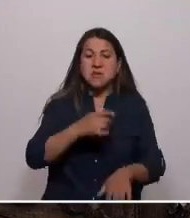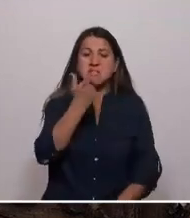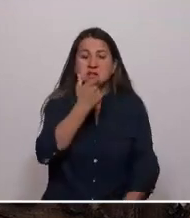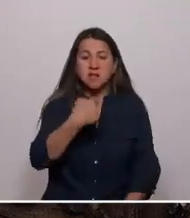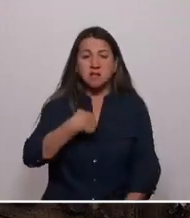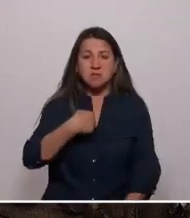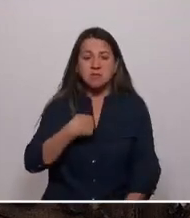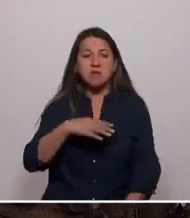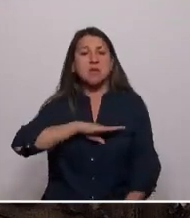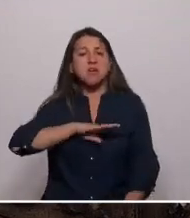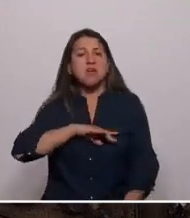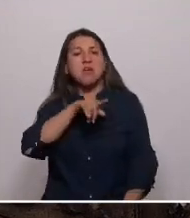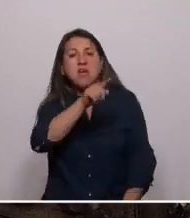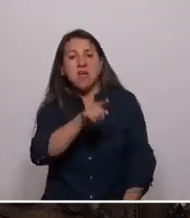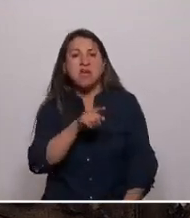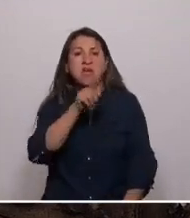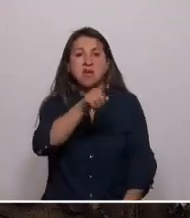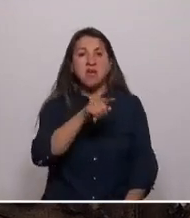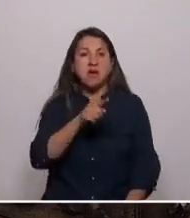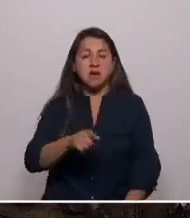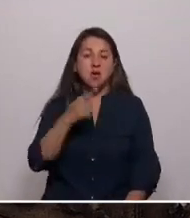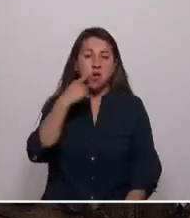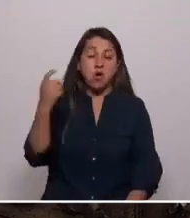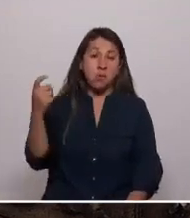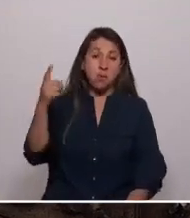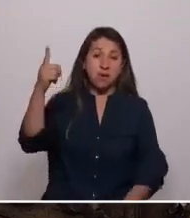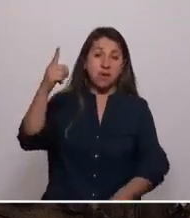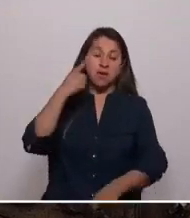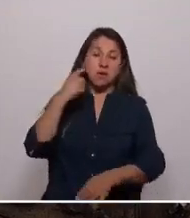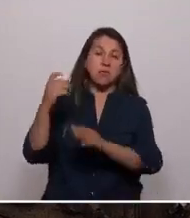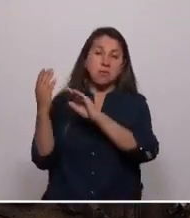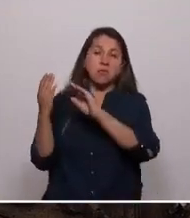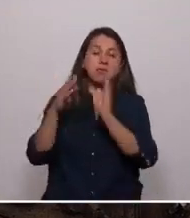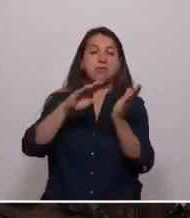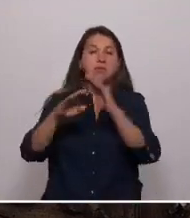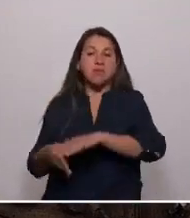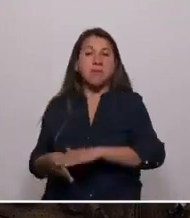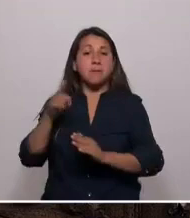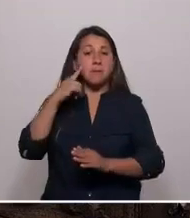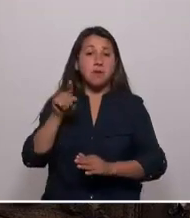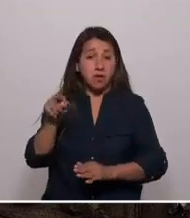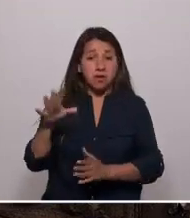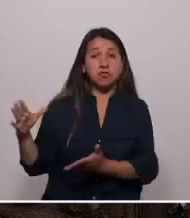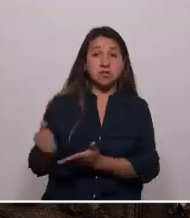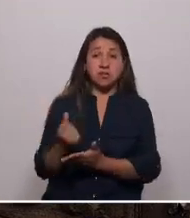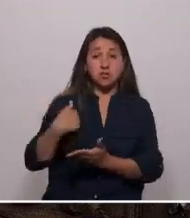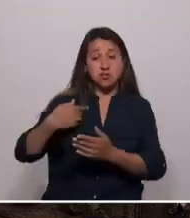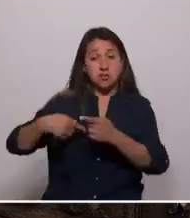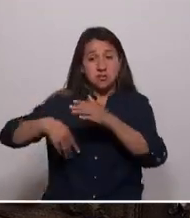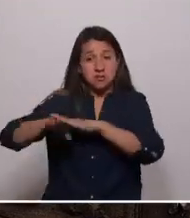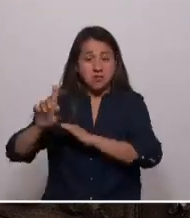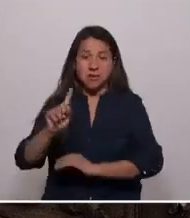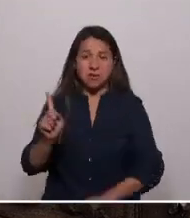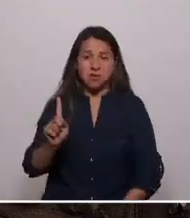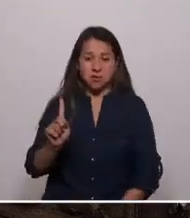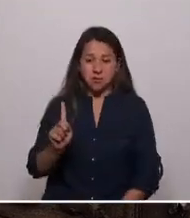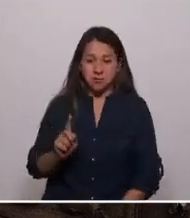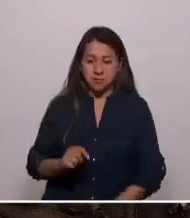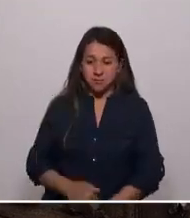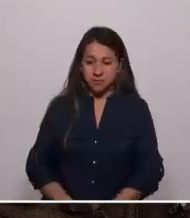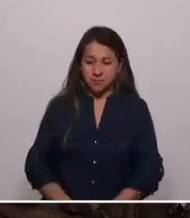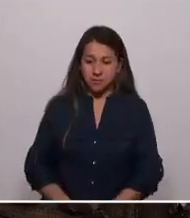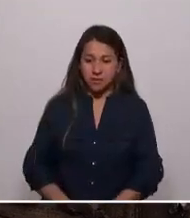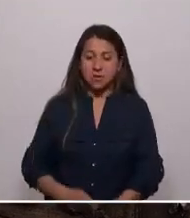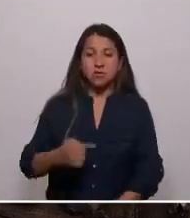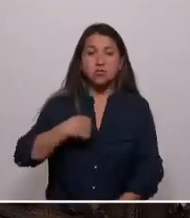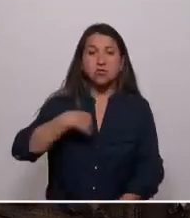gritando, y va a caer, y va a caer. Y aunque esté grita como hombre, no ha conseguido que se vaya. Mi hombría fue la mordaza. No